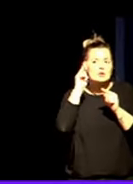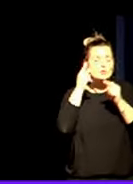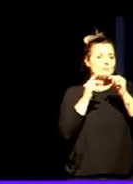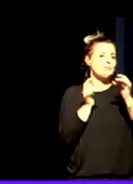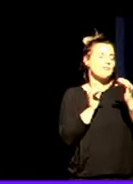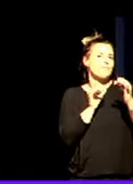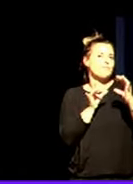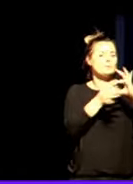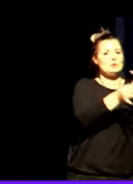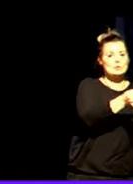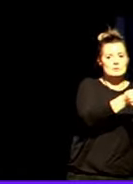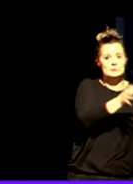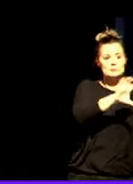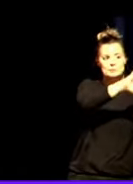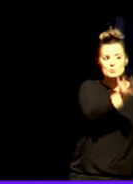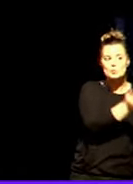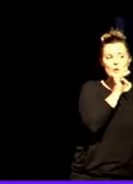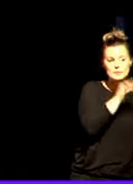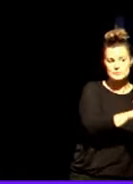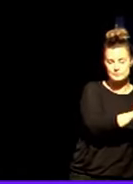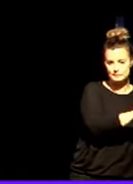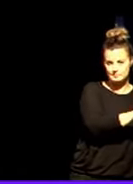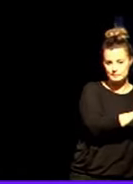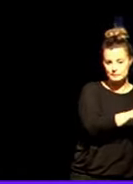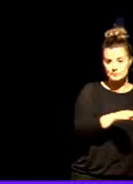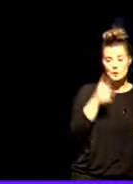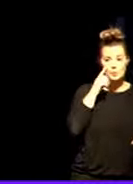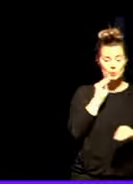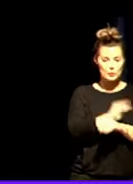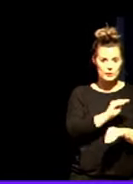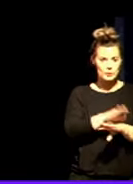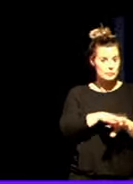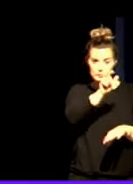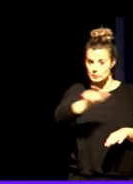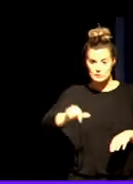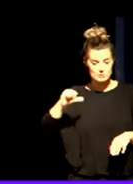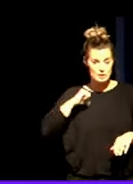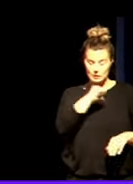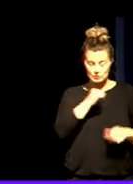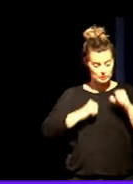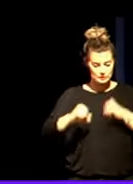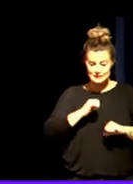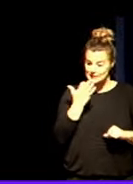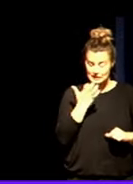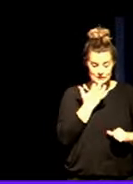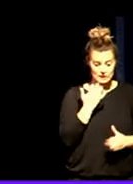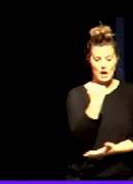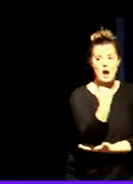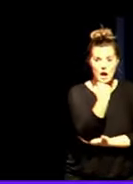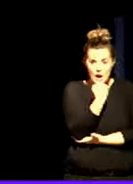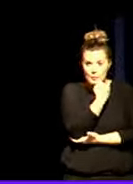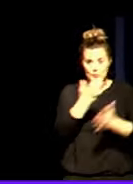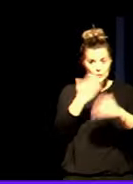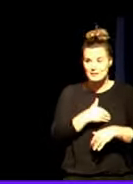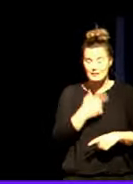vivir, pero cuidado, porque las personas que se autolesionan de no recibir un apoyo suficiente, en la